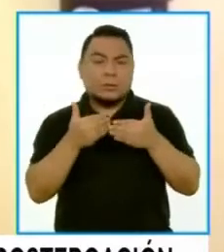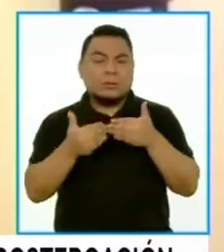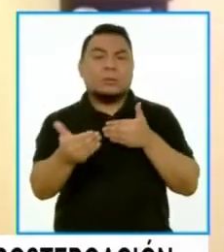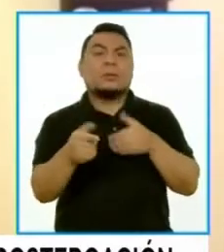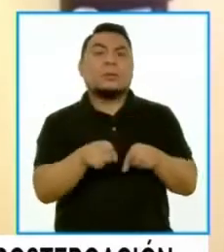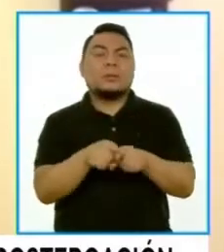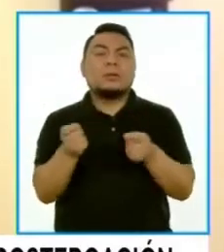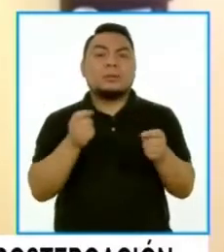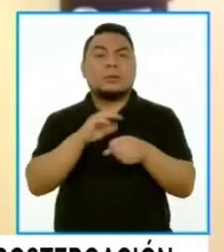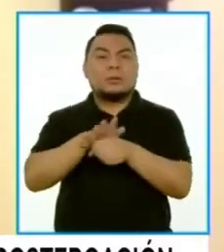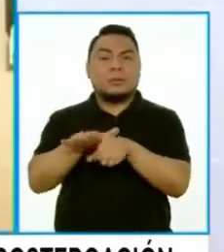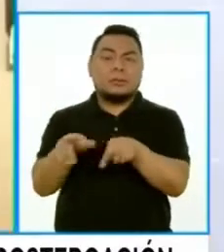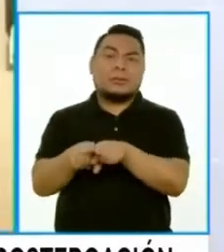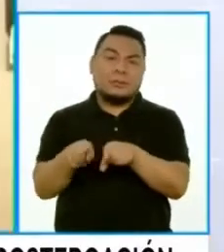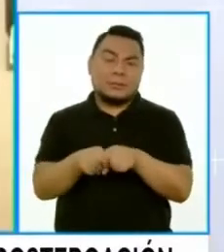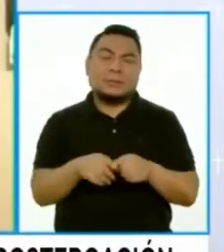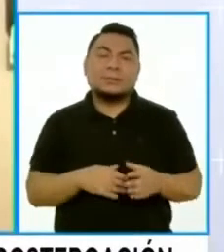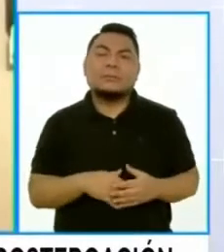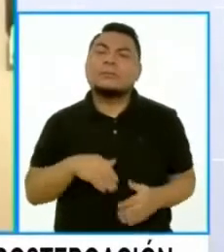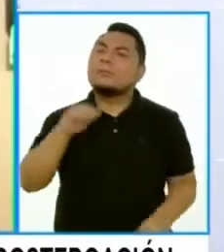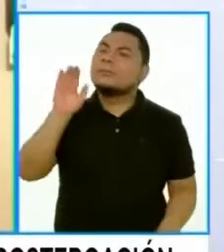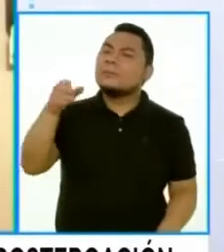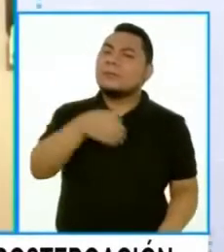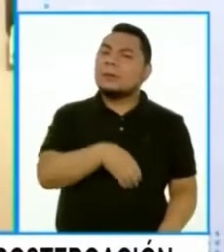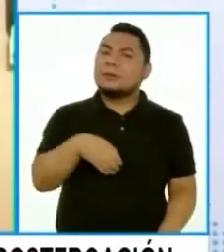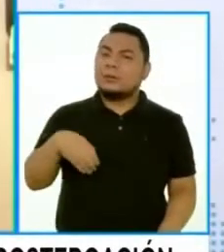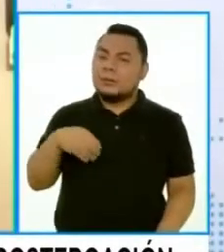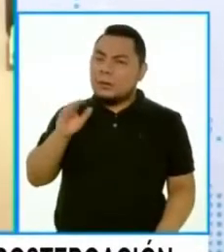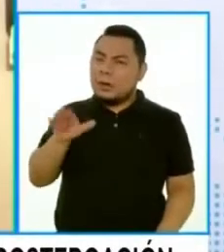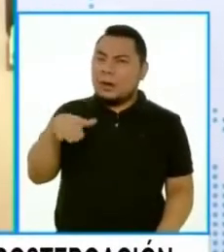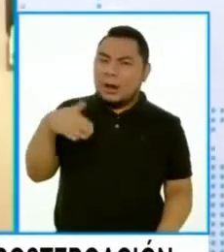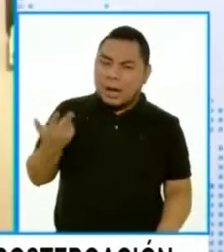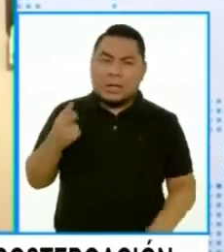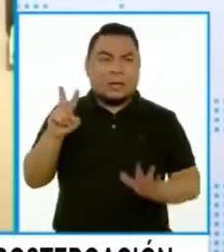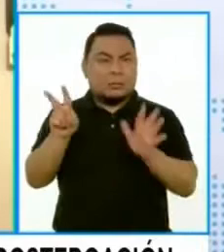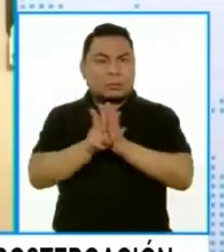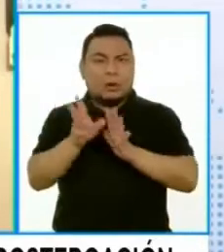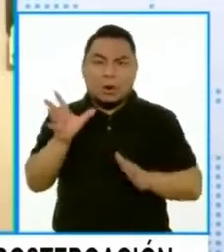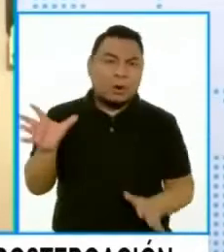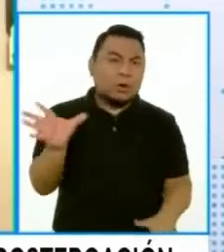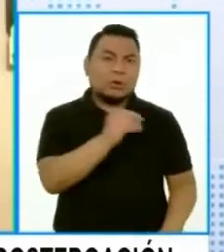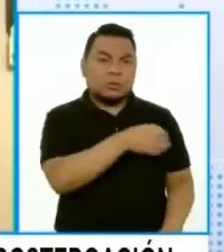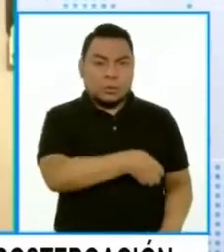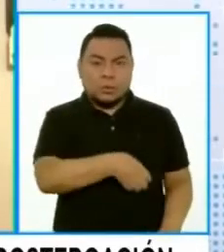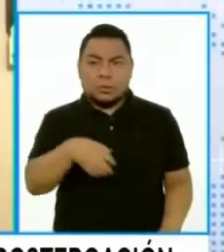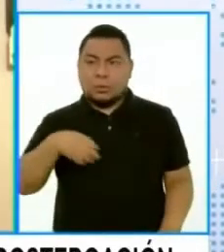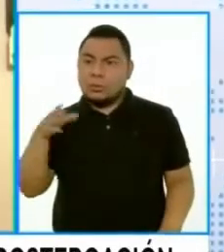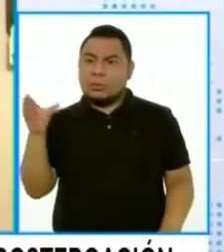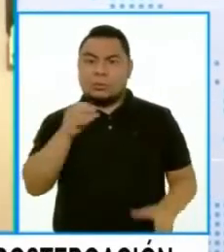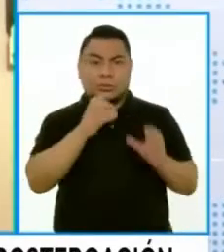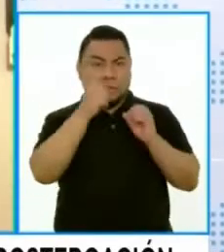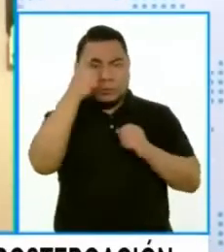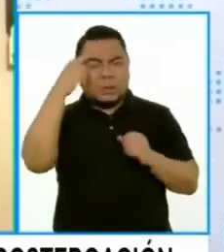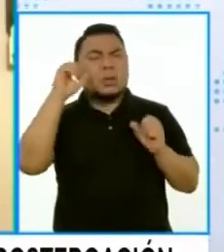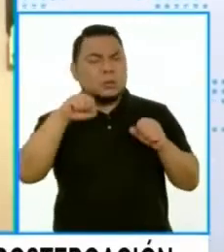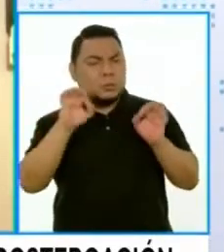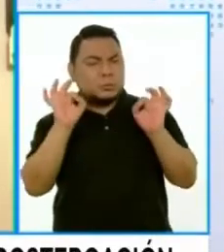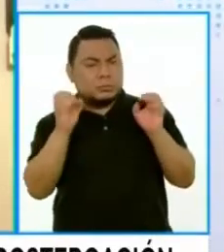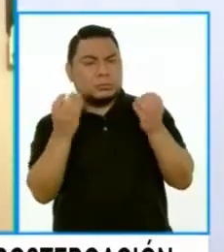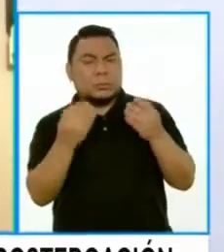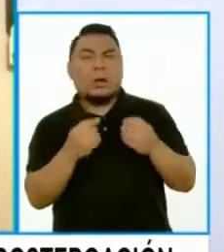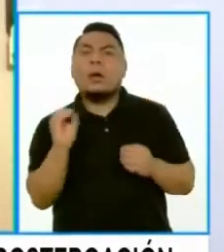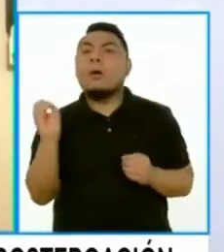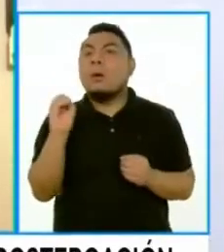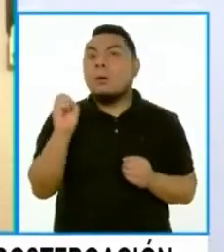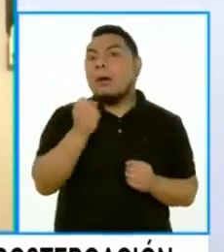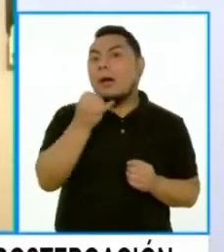de la pandemia también Ahora, congresista, ¿pero hay esa voluntad de todos los congresistas de todas las tiendas políticas o hay algún